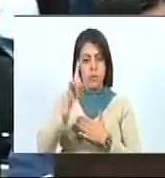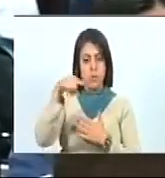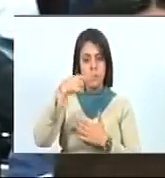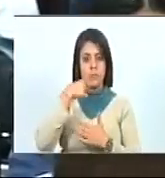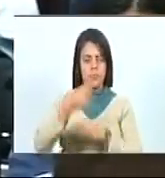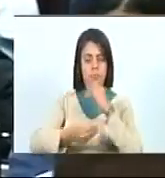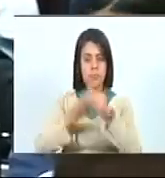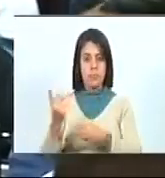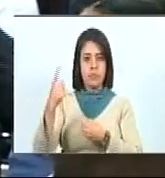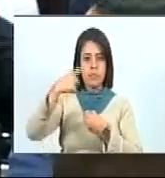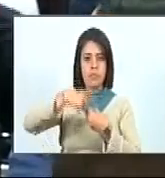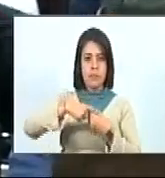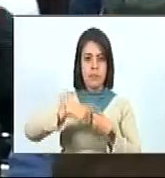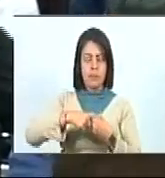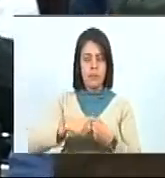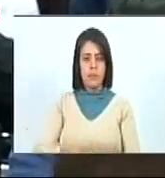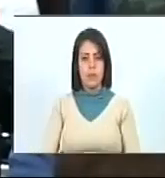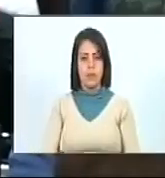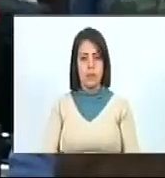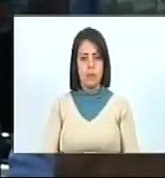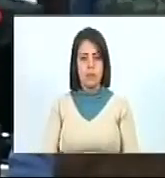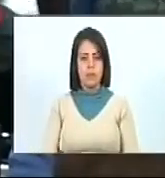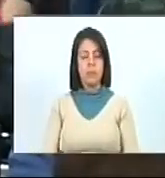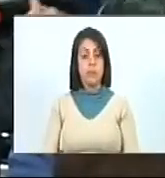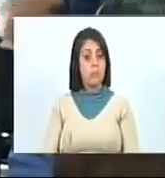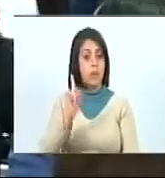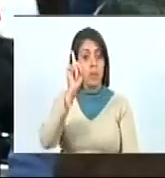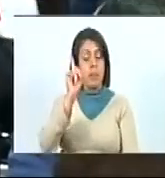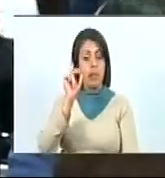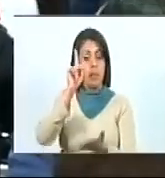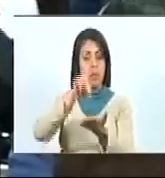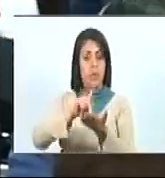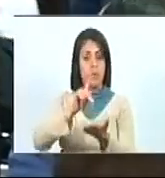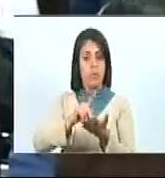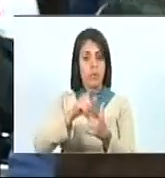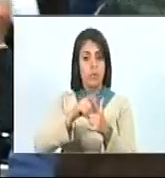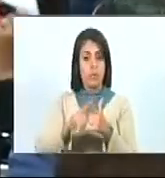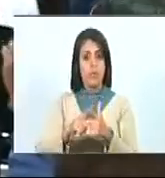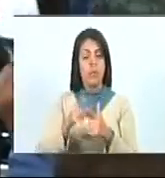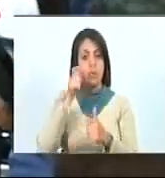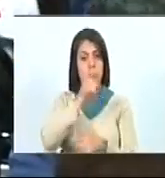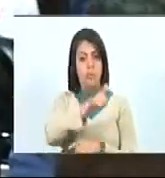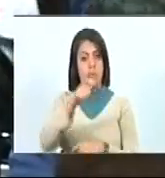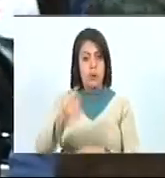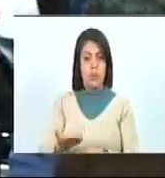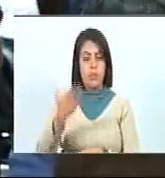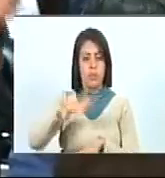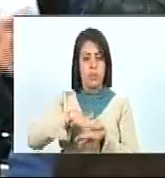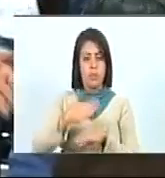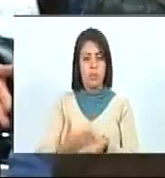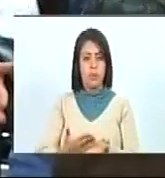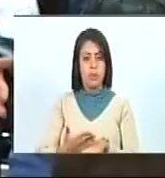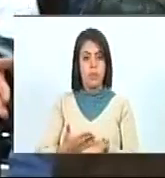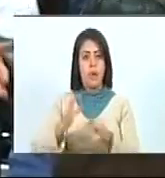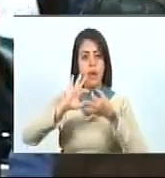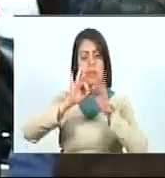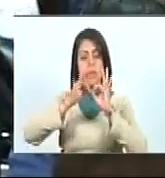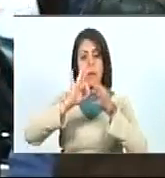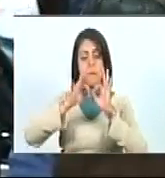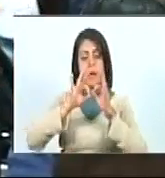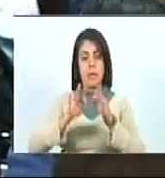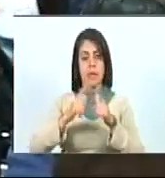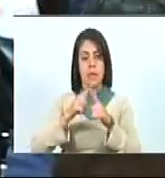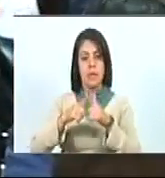estamos incorporando como un protagonista y como una población también importante que son los intérpretes